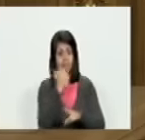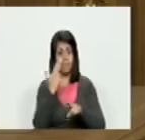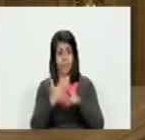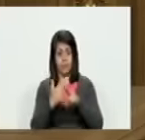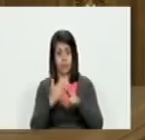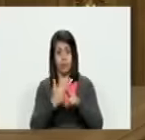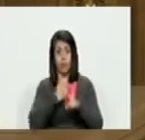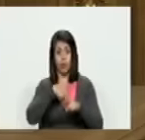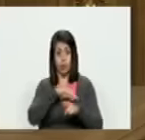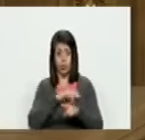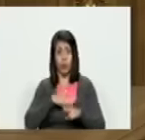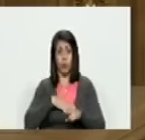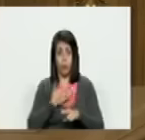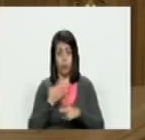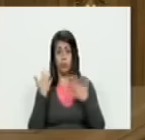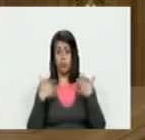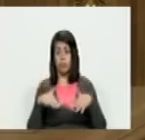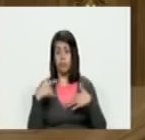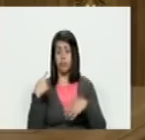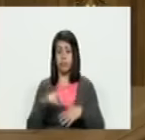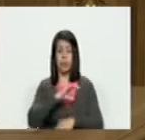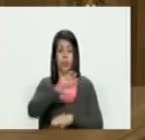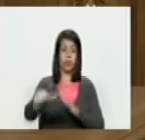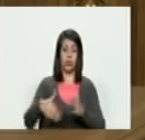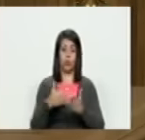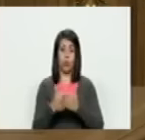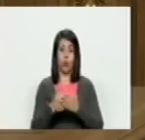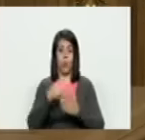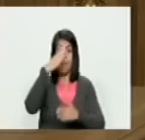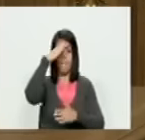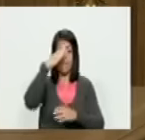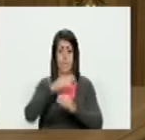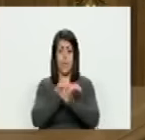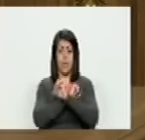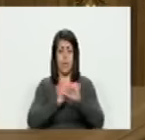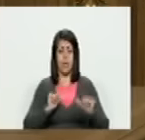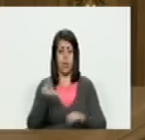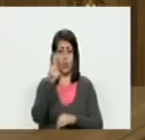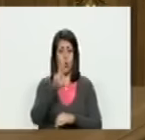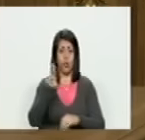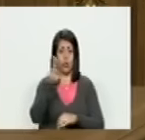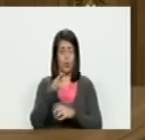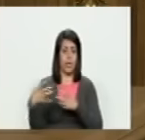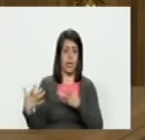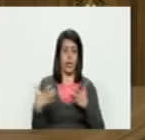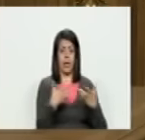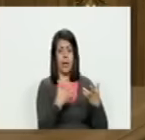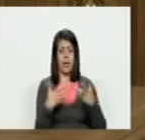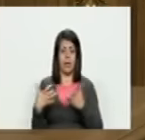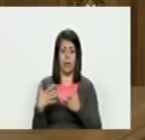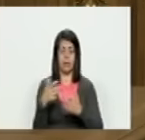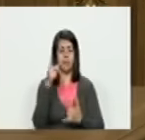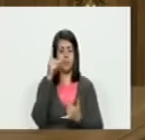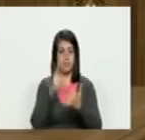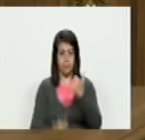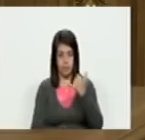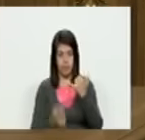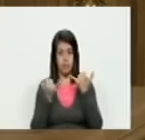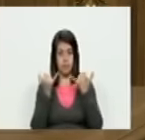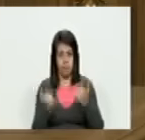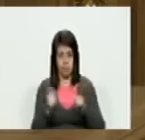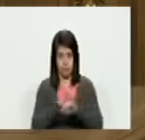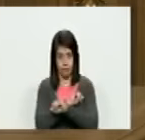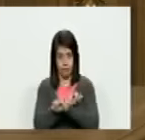que nosotros también podemos correr entonces todo esto se militarizó y se usa para la guerra por último ya estoy